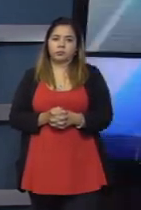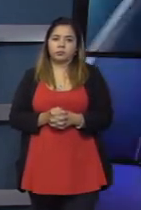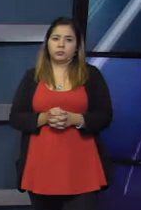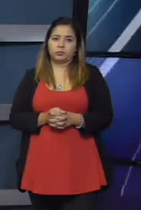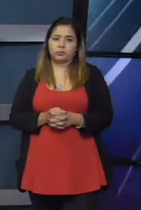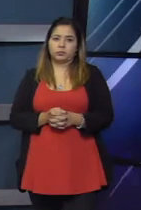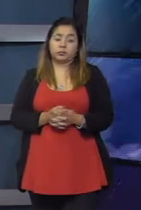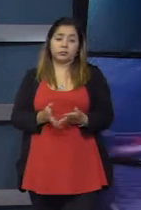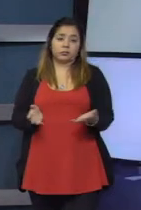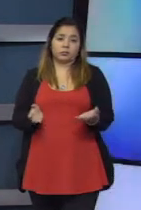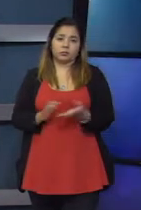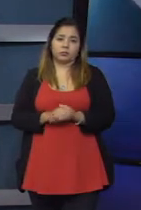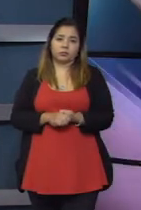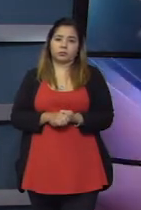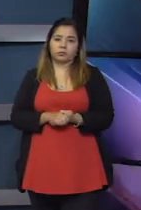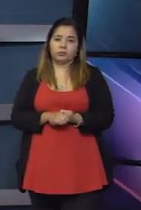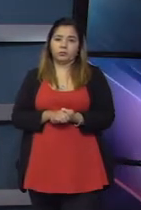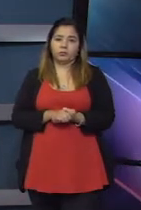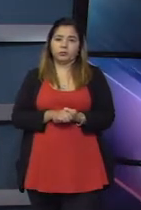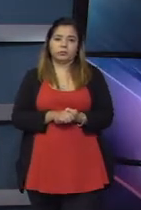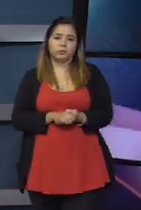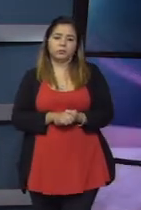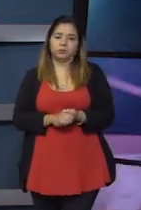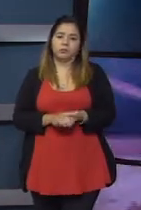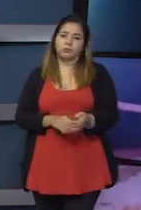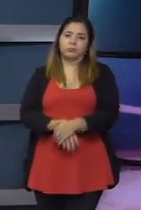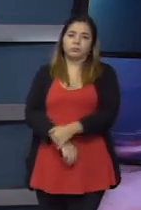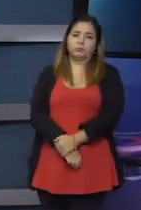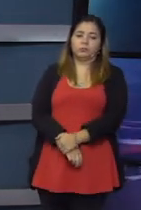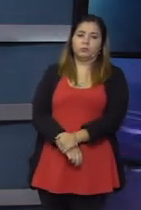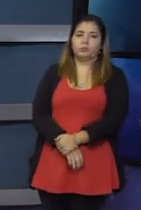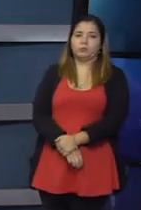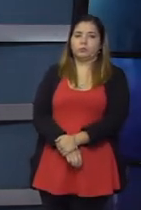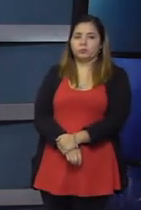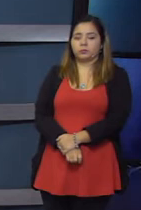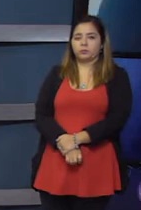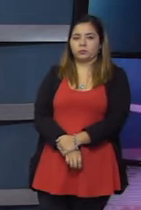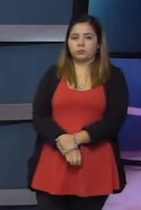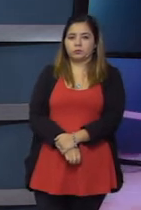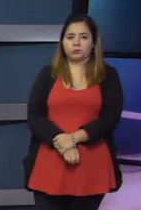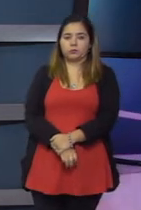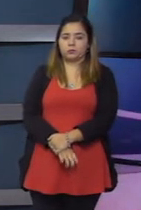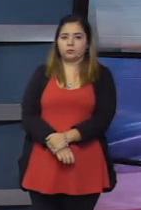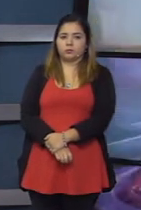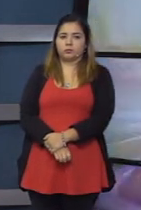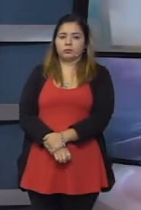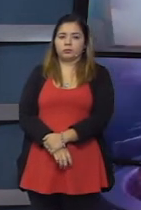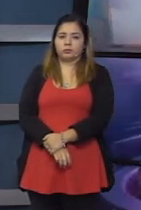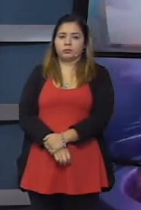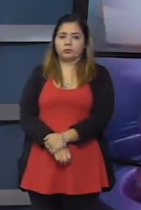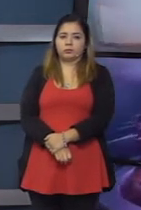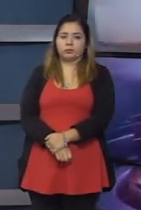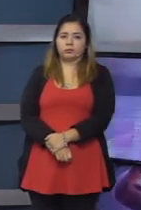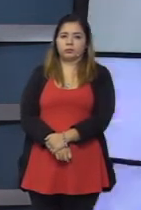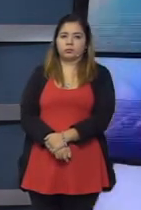salió a la luz que en el mes de marzo también aumentó su salario en unas cifras siderales, que la verdad que no tiene